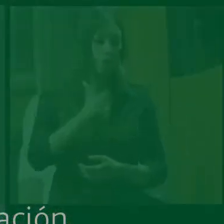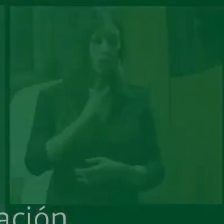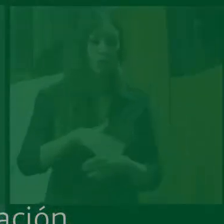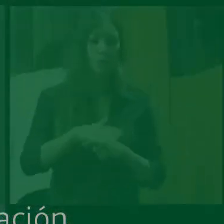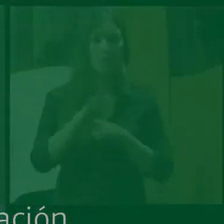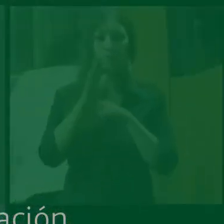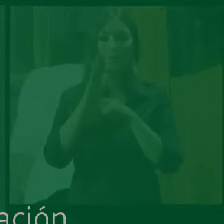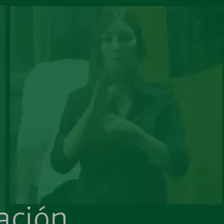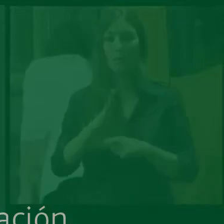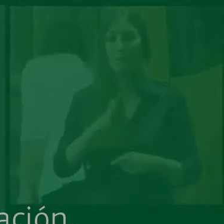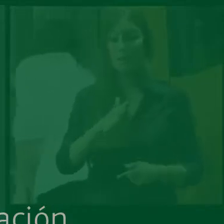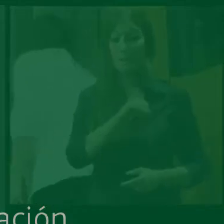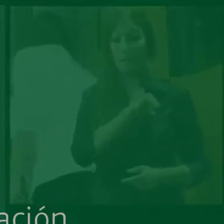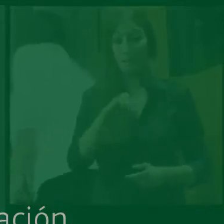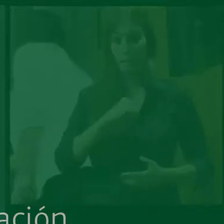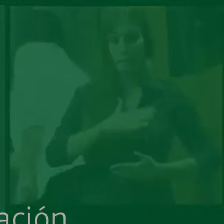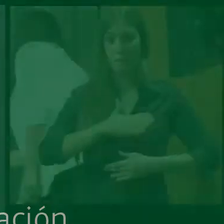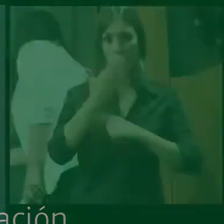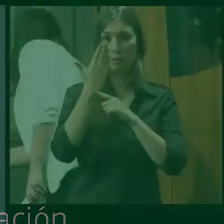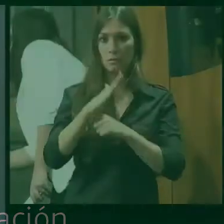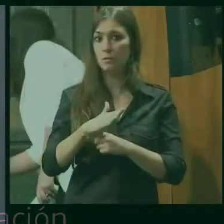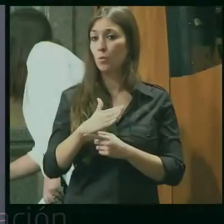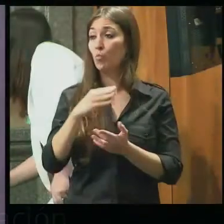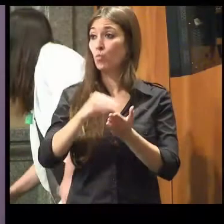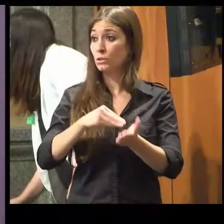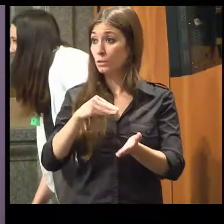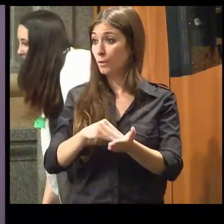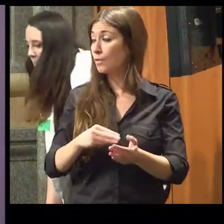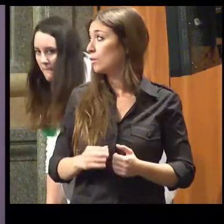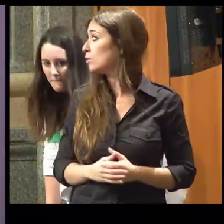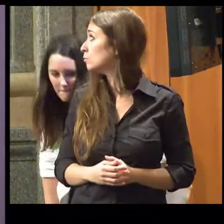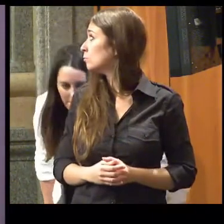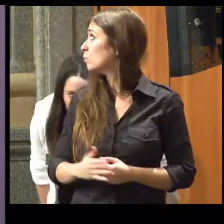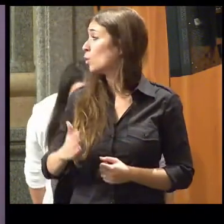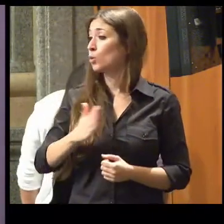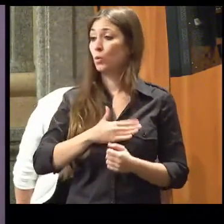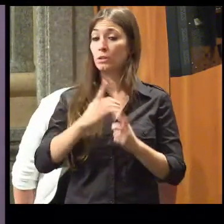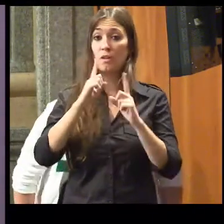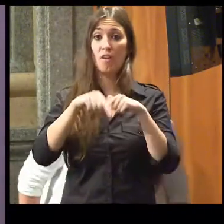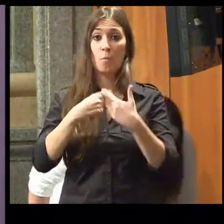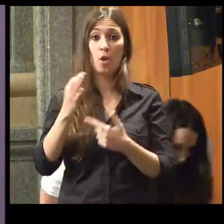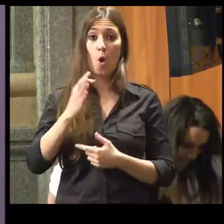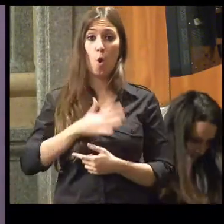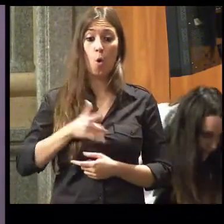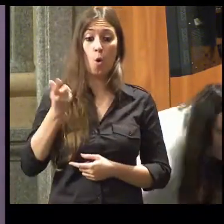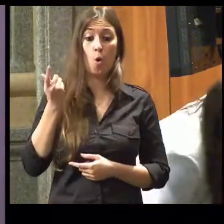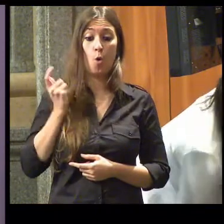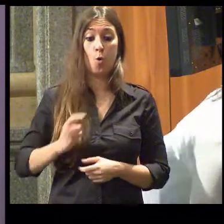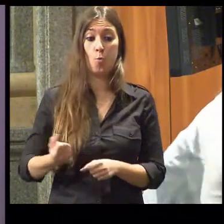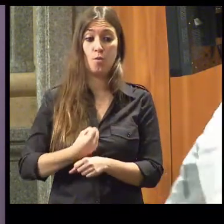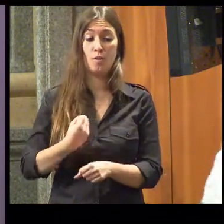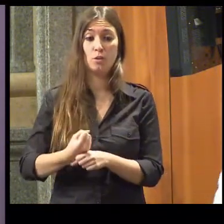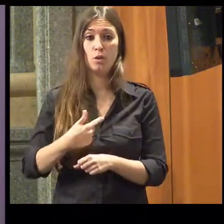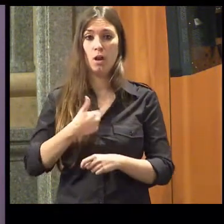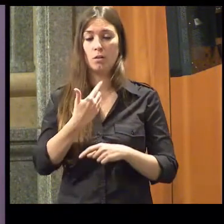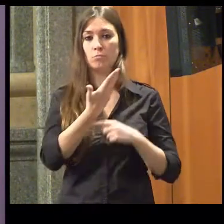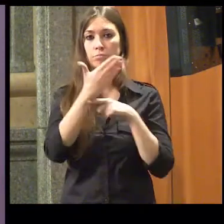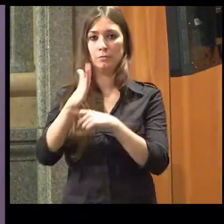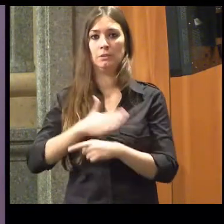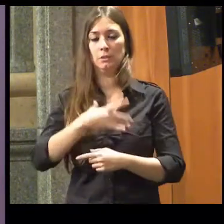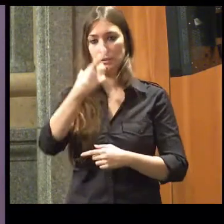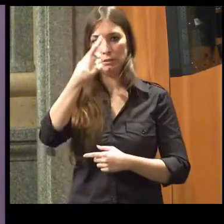representarnos a nosotros mismos. Muchas veces son nuestros familiares o profesionales los que hablan por nosotros.